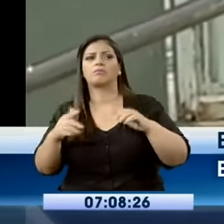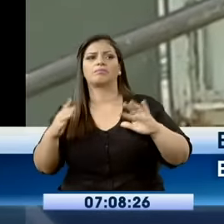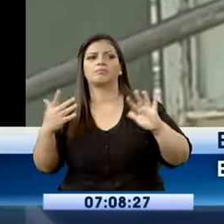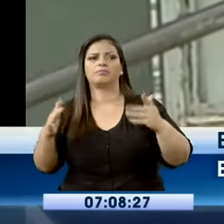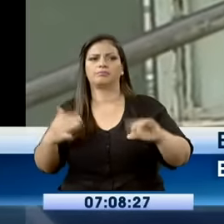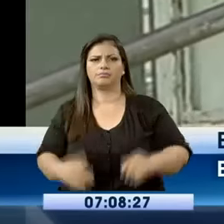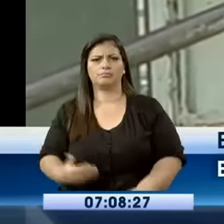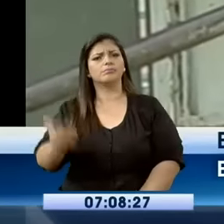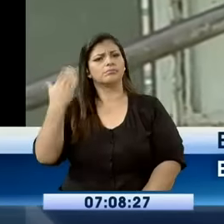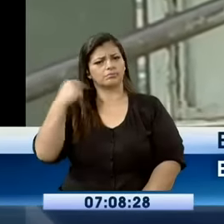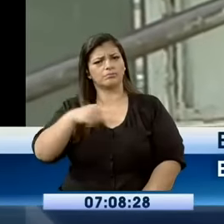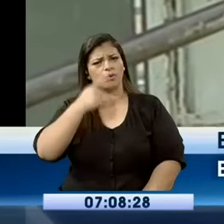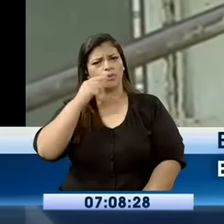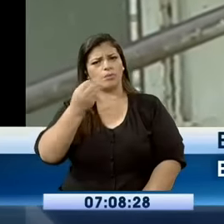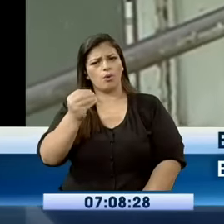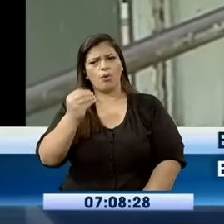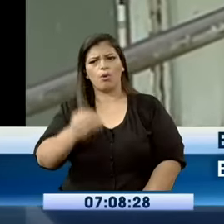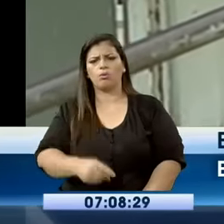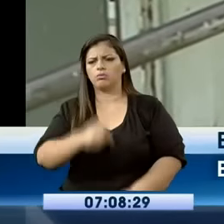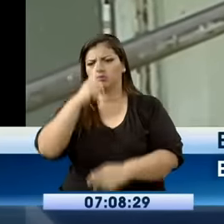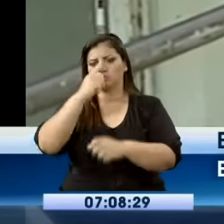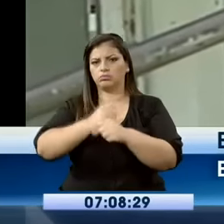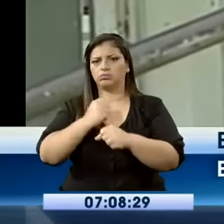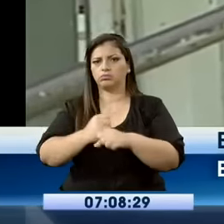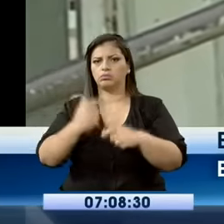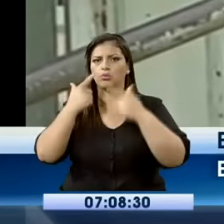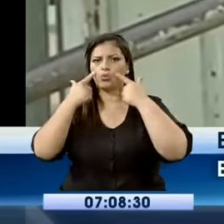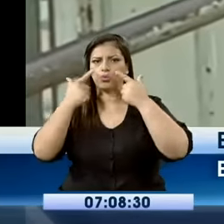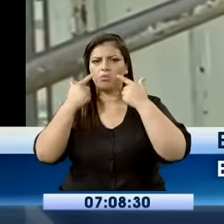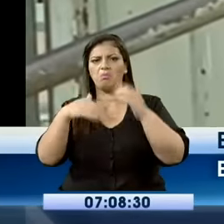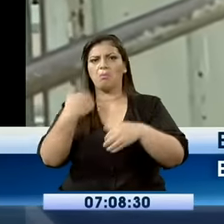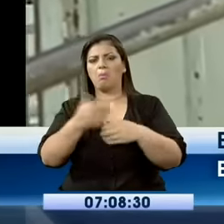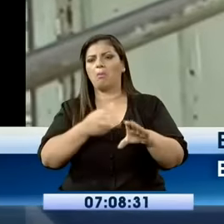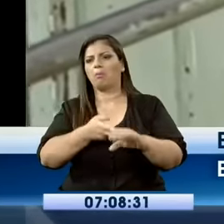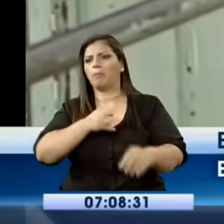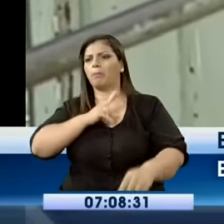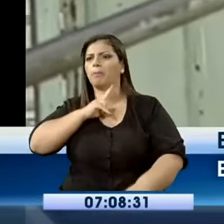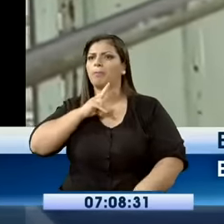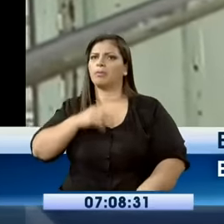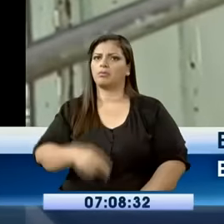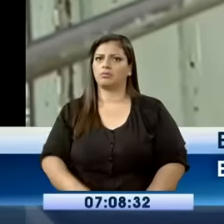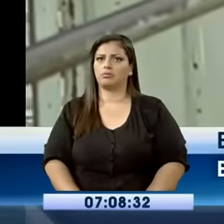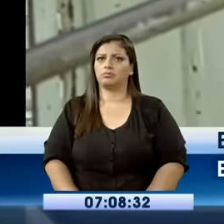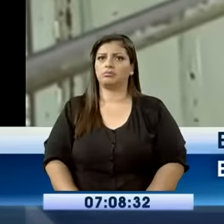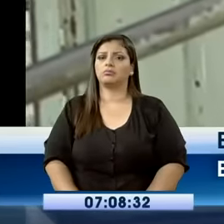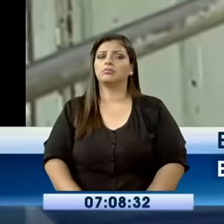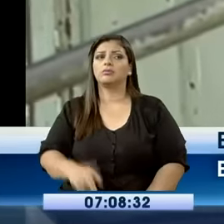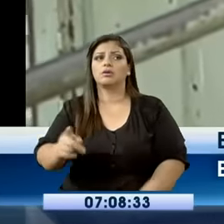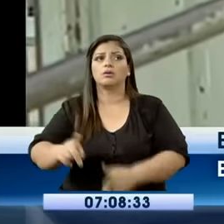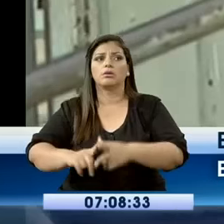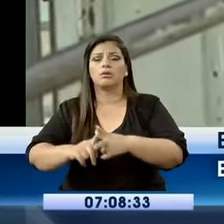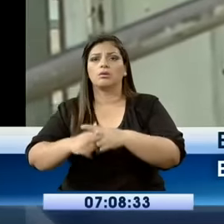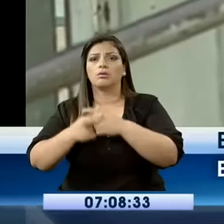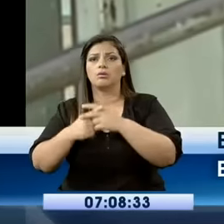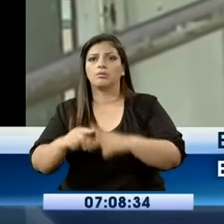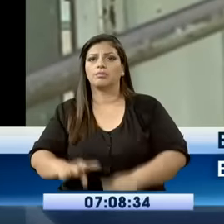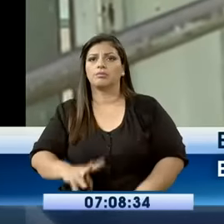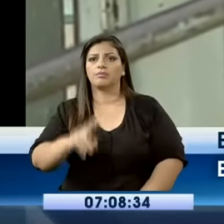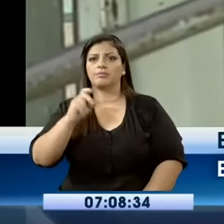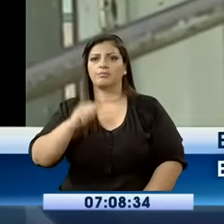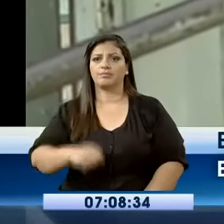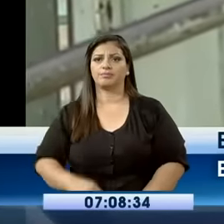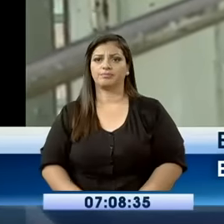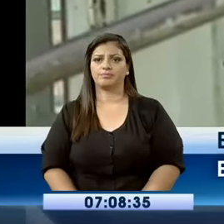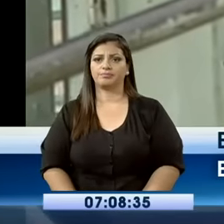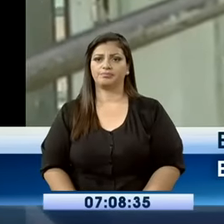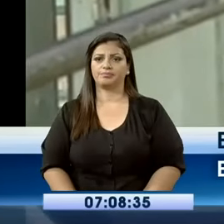que estaba aquí, que también hacía conserje, desde ahí nos comenzaron a robar. Ya son tres veces que nos van robando. Listo,